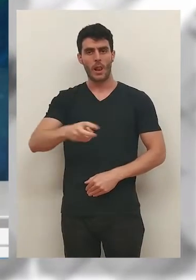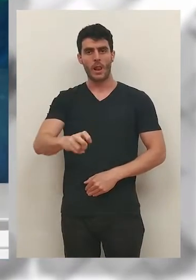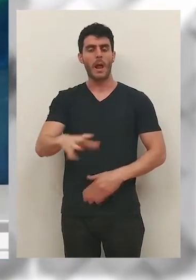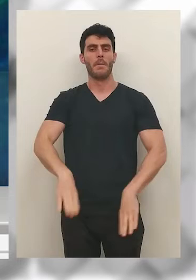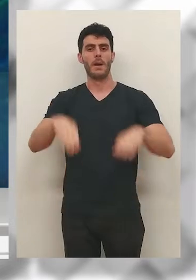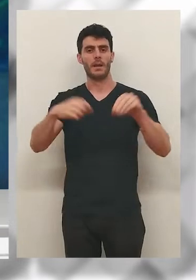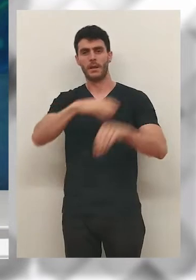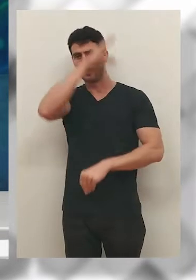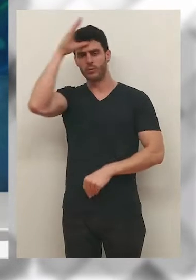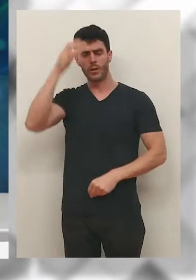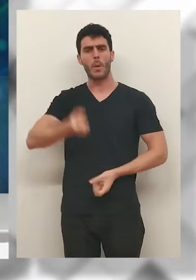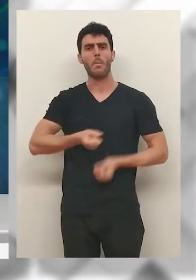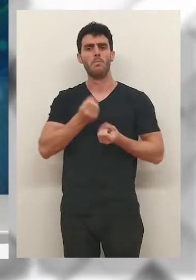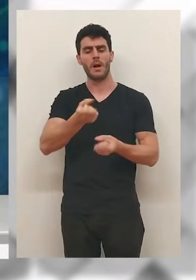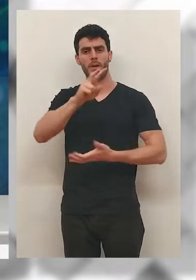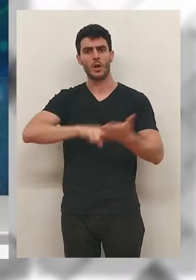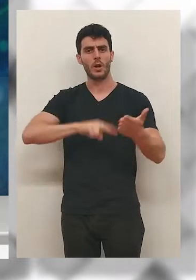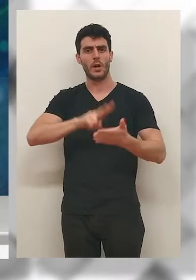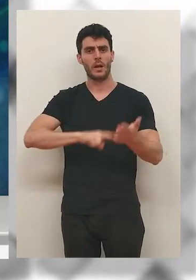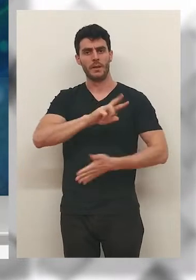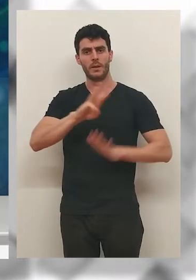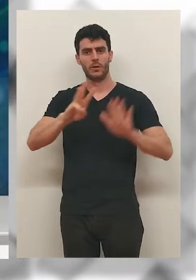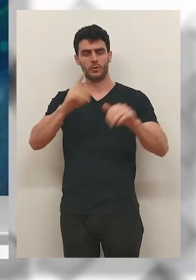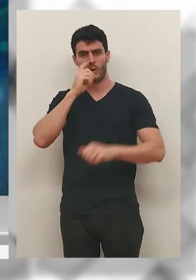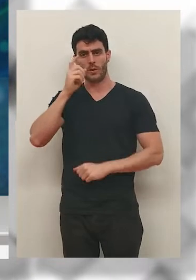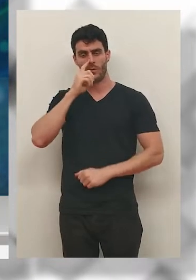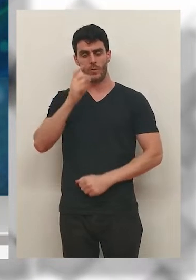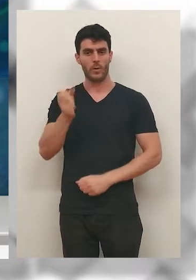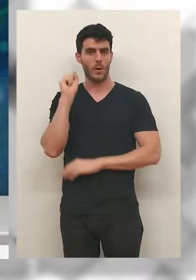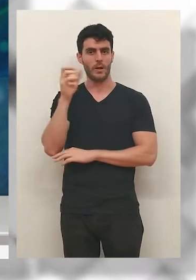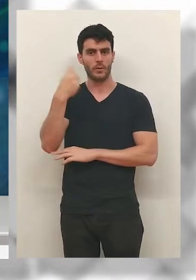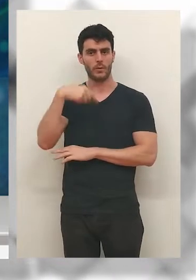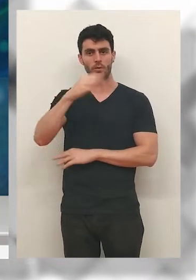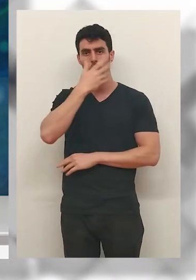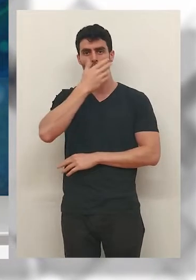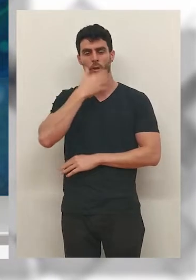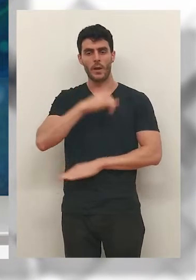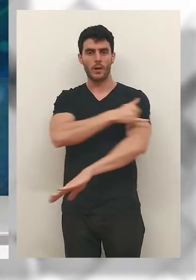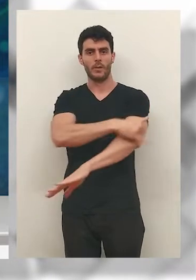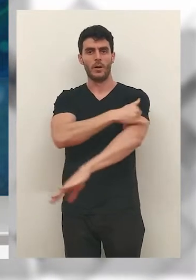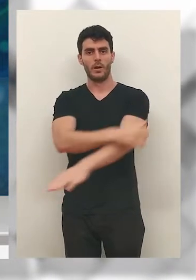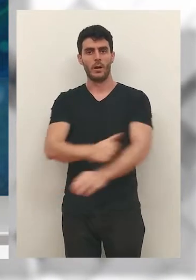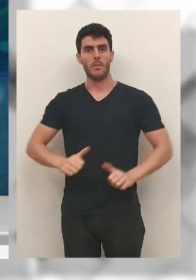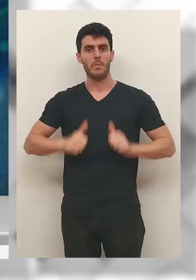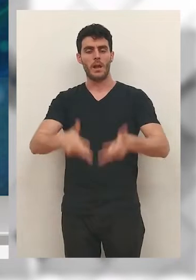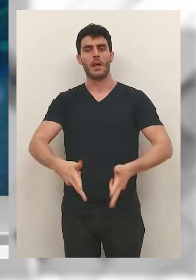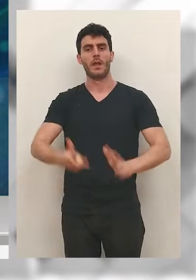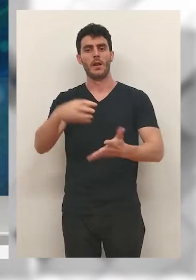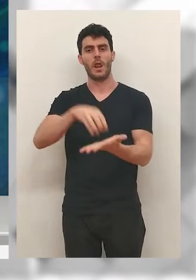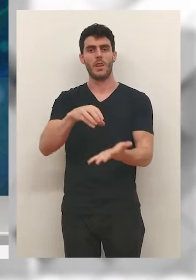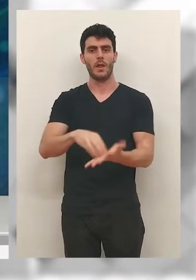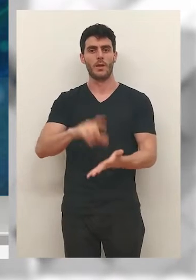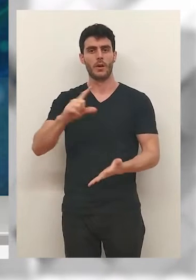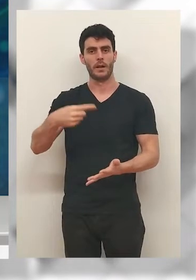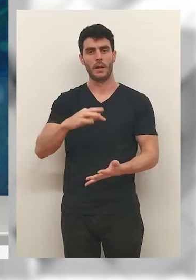escalinatas del Palacete leía hoy la presidenta Andreu el manifiesto este 28 de junio. Un acto en el que hemos conocido también que el gobierno ha